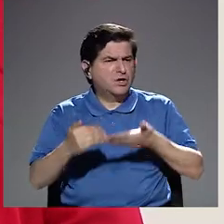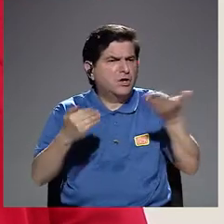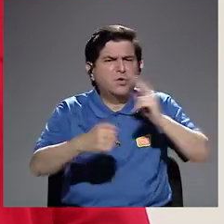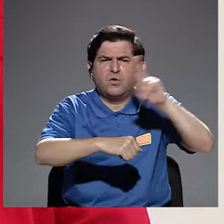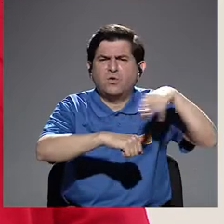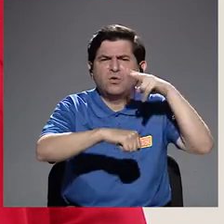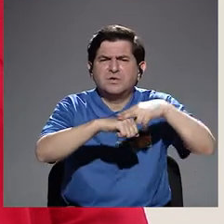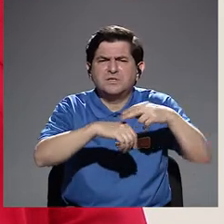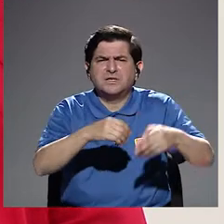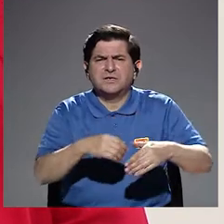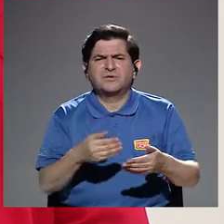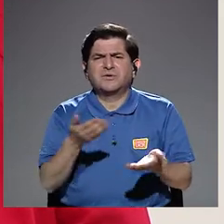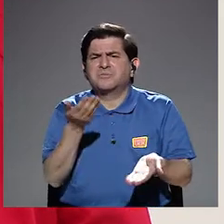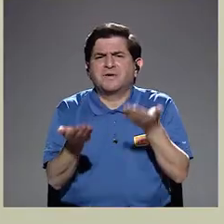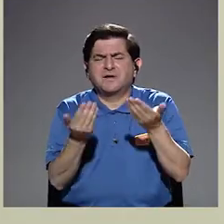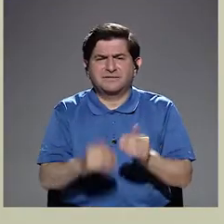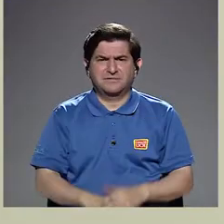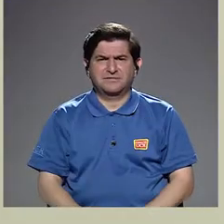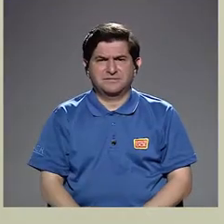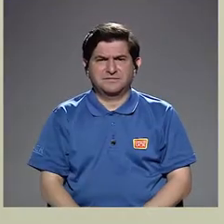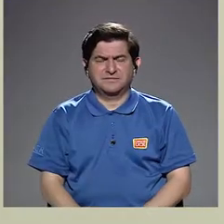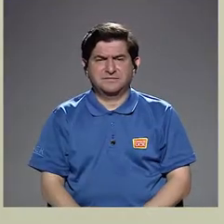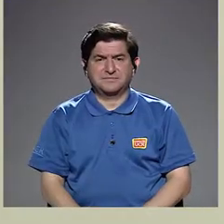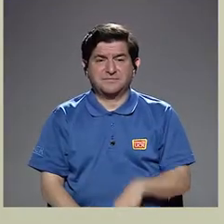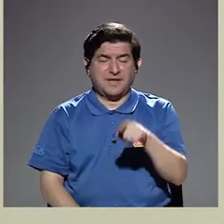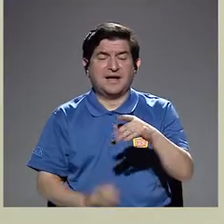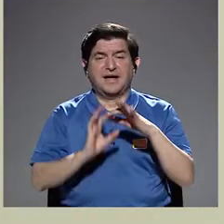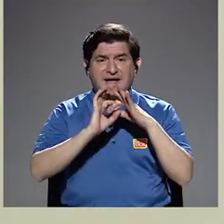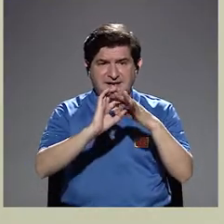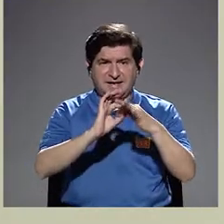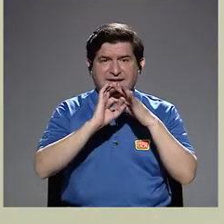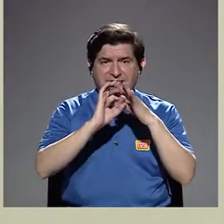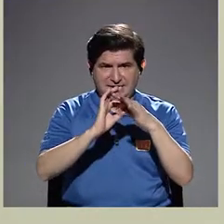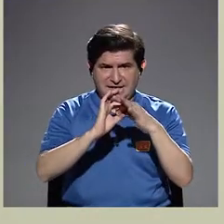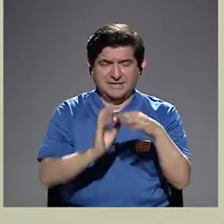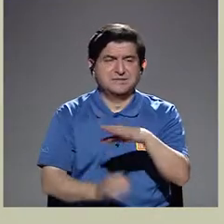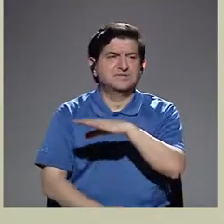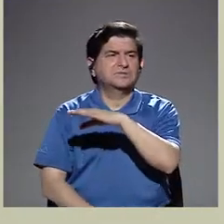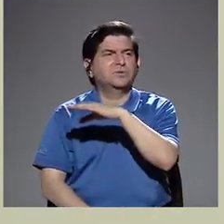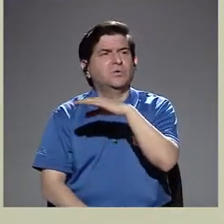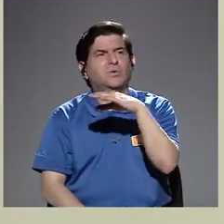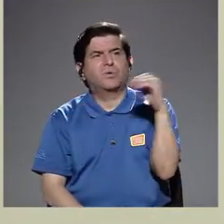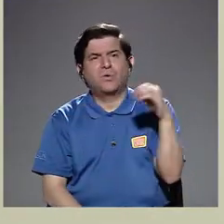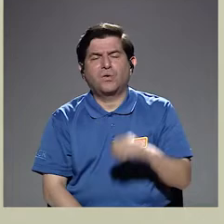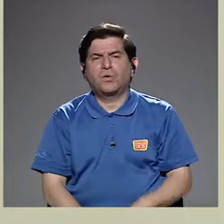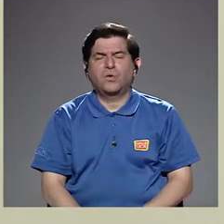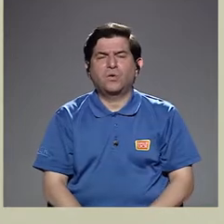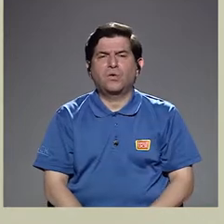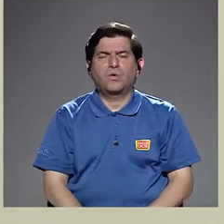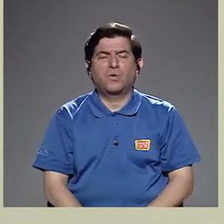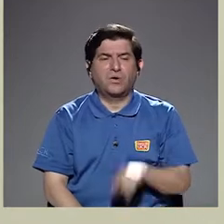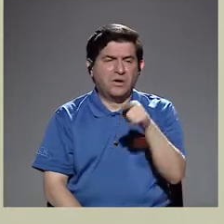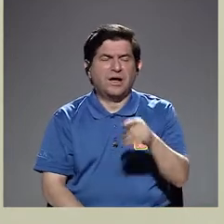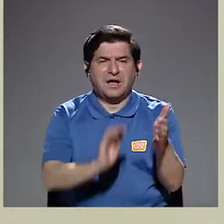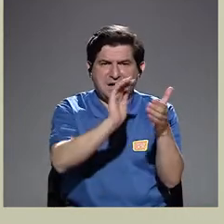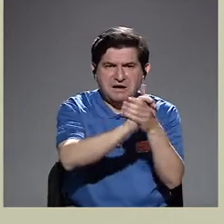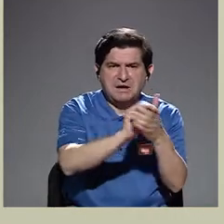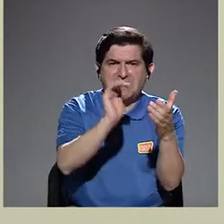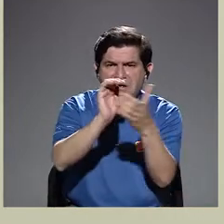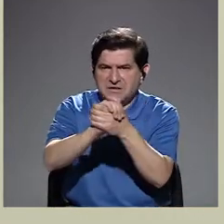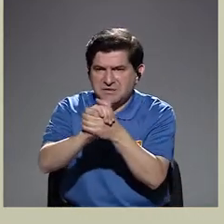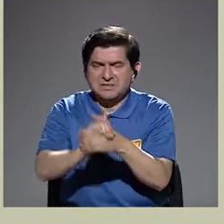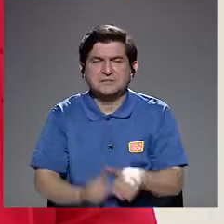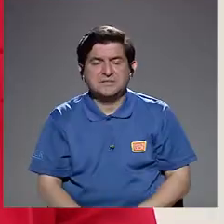normalizado es la relación, ¿verdad? O los casamientos de